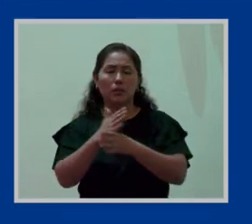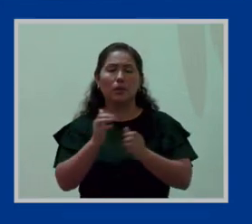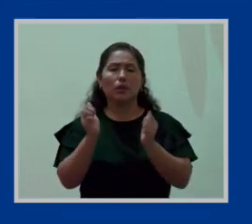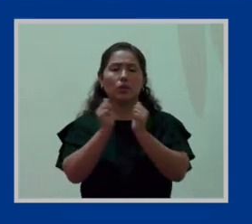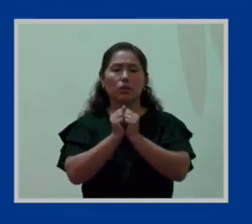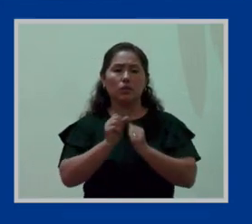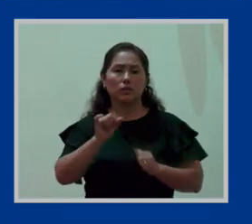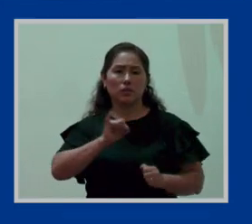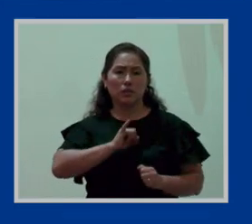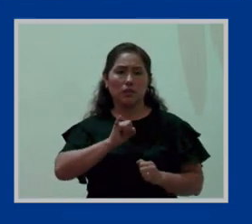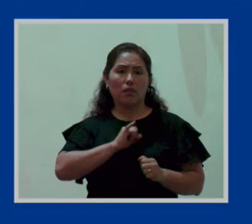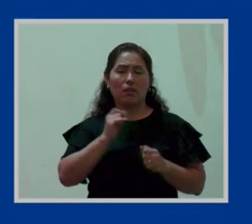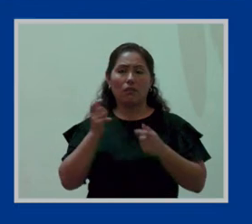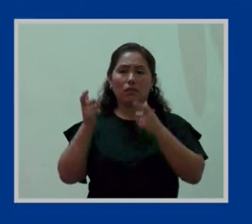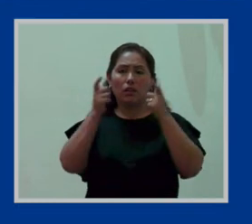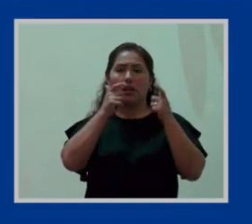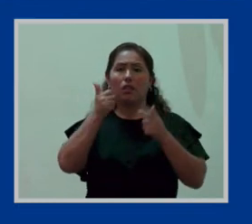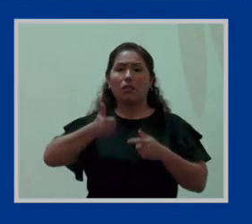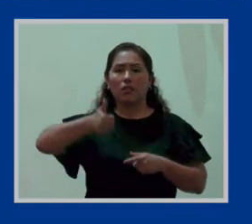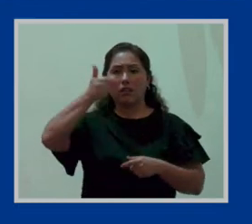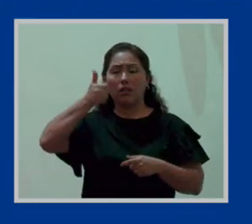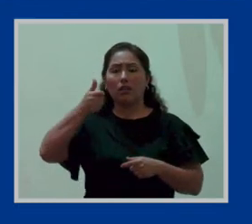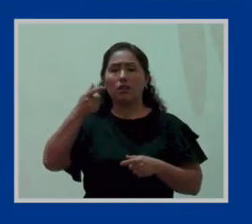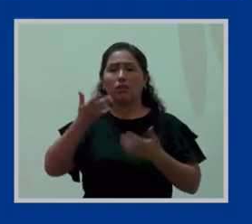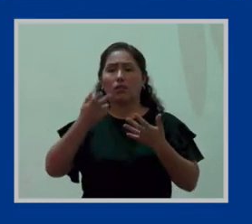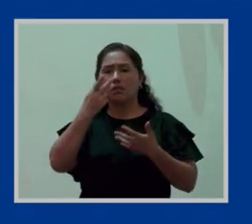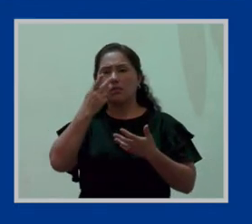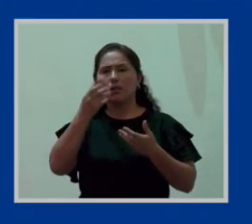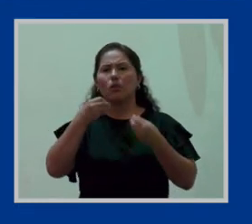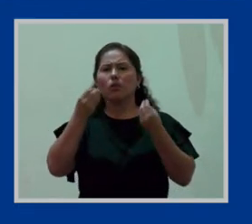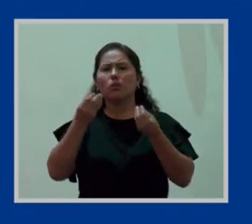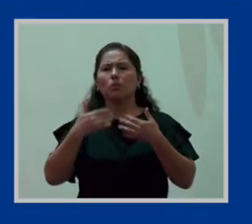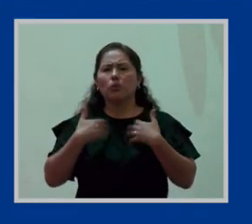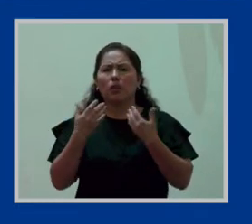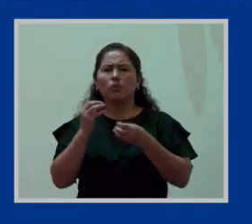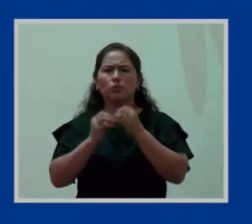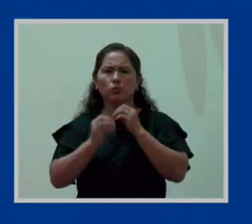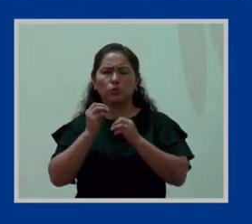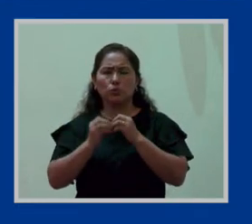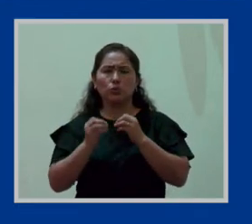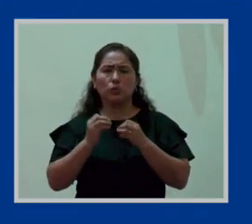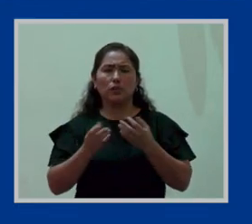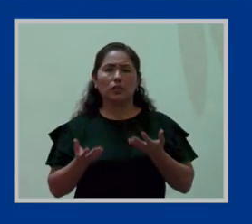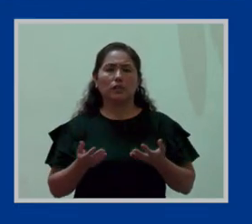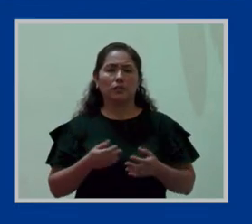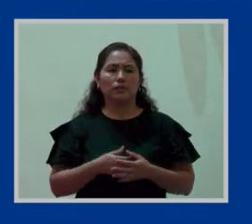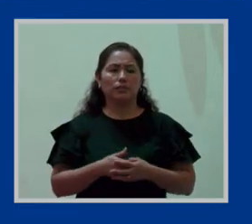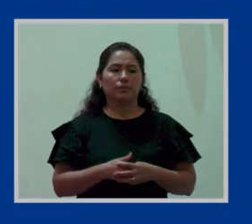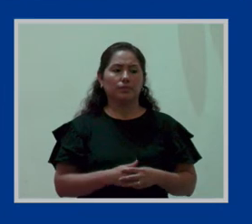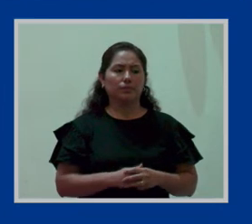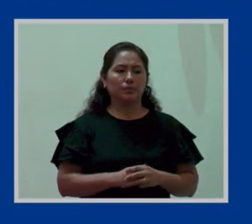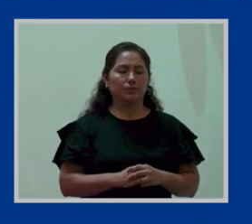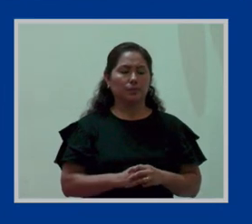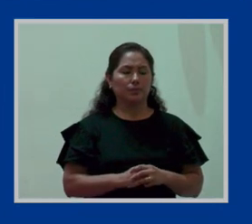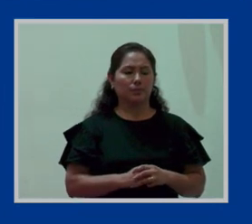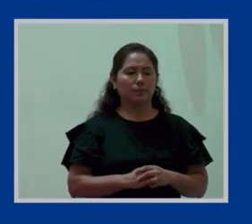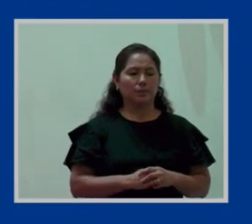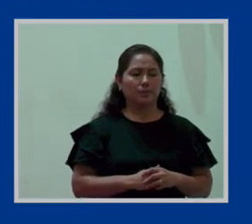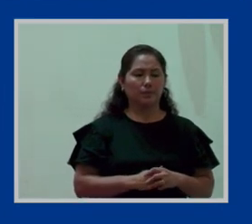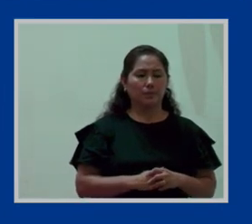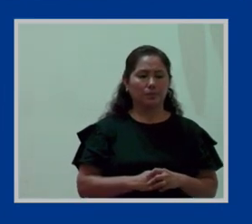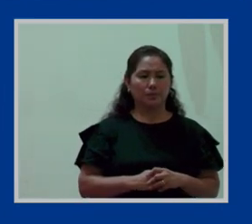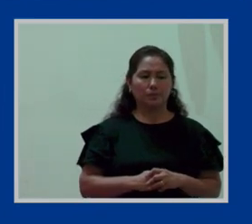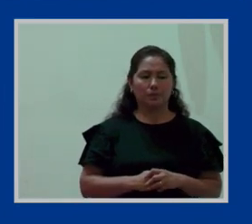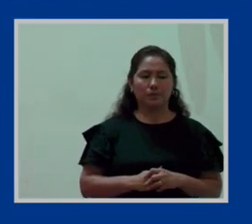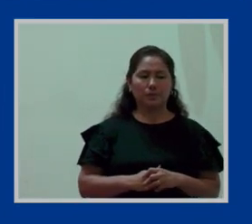fiscalizadora si ha tenido este tipo de casos y cómo lo han resuelto muchas gracias alguna otra pregunta adelante por